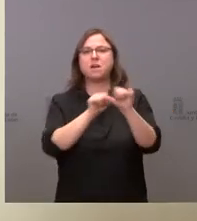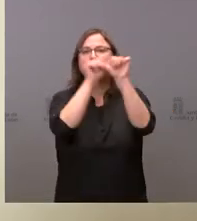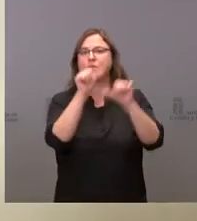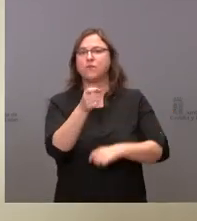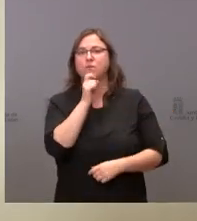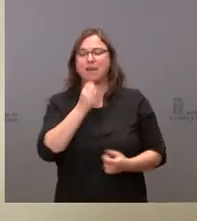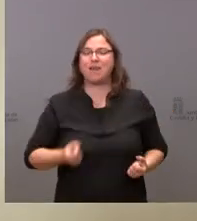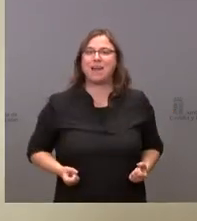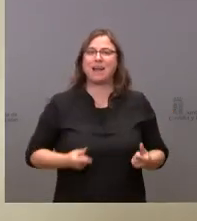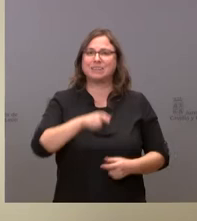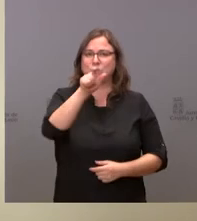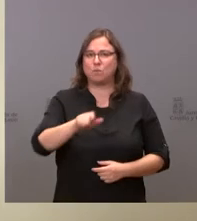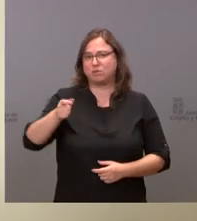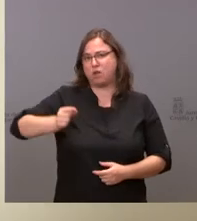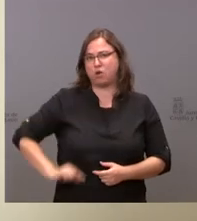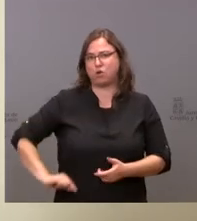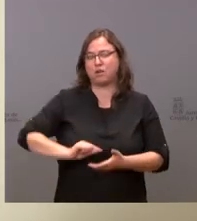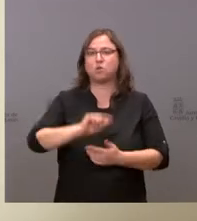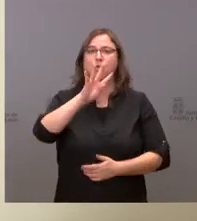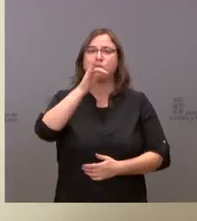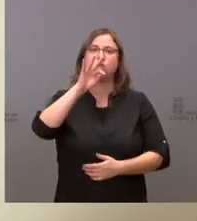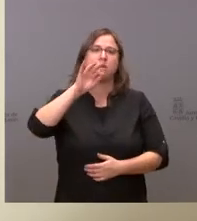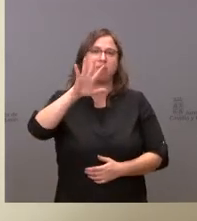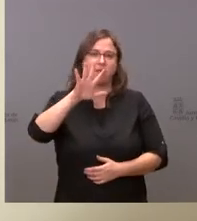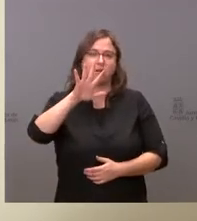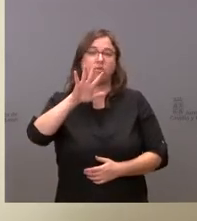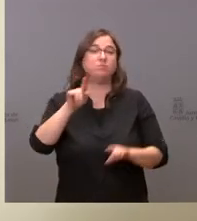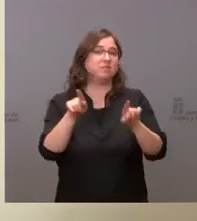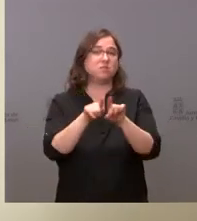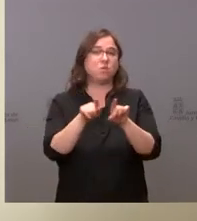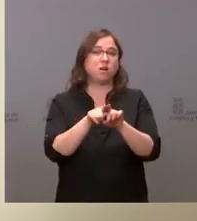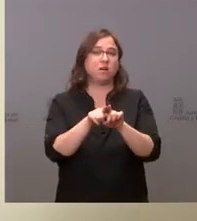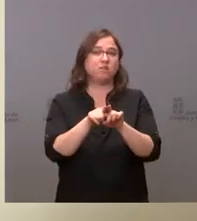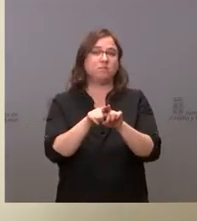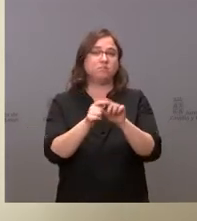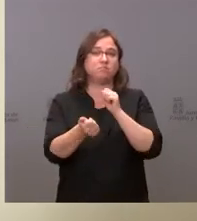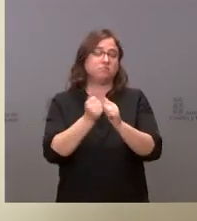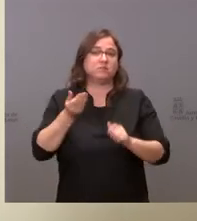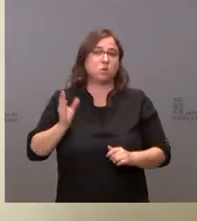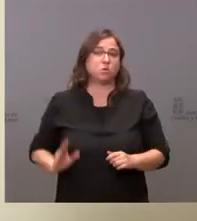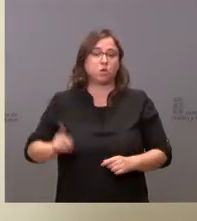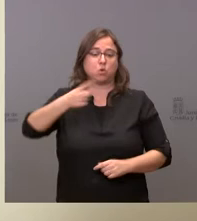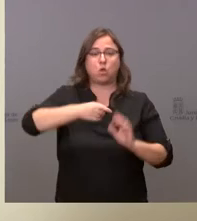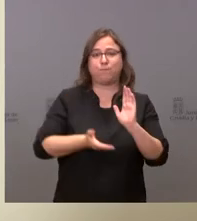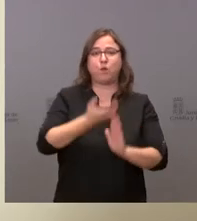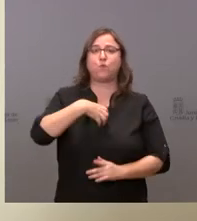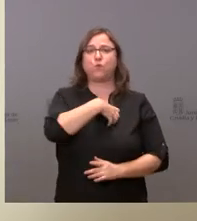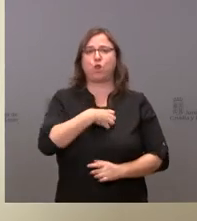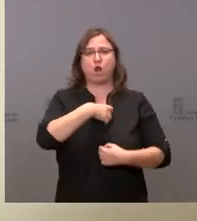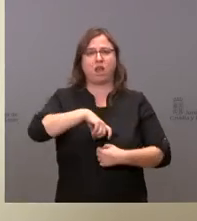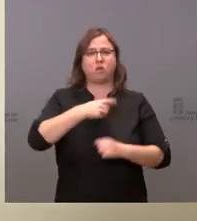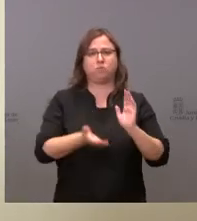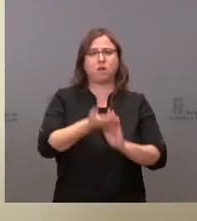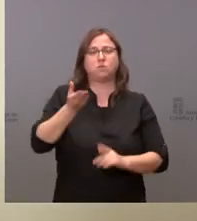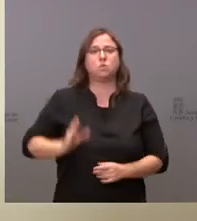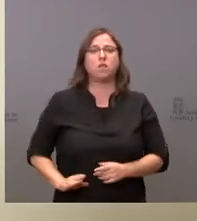Los gastos de personal crecen un 4,5, aplicando el crecimiento salarial a todos nuestros funcionarios públicos. Los